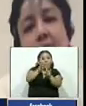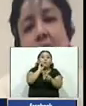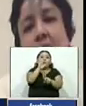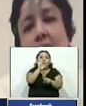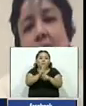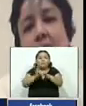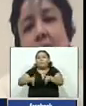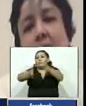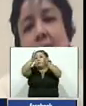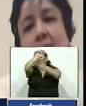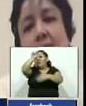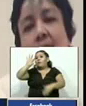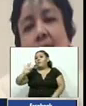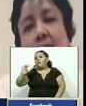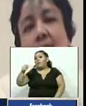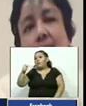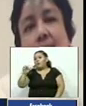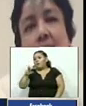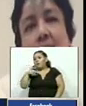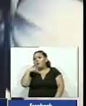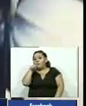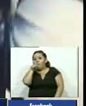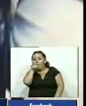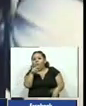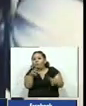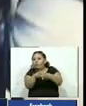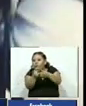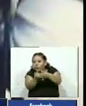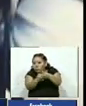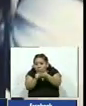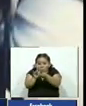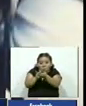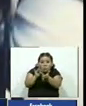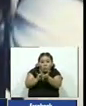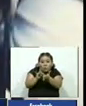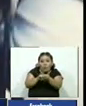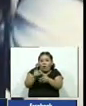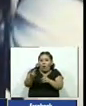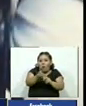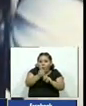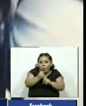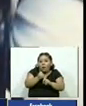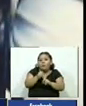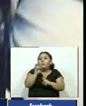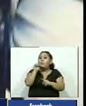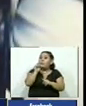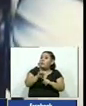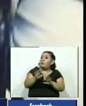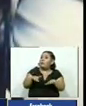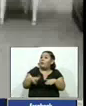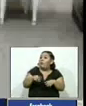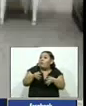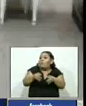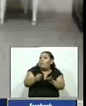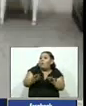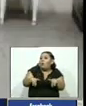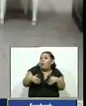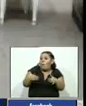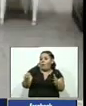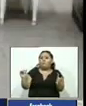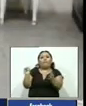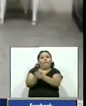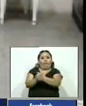la fiscalía los acusa de los delitos de agrupaciones ilícitas trata de personas agravada en la modalidad de